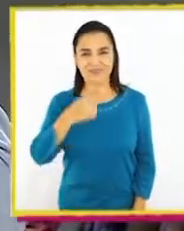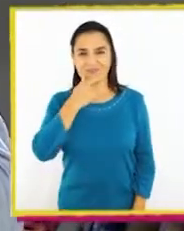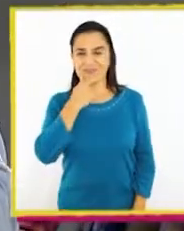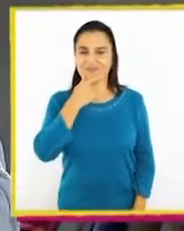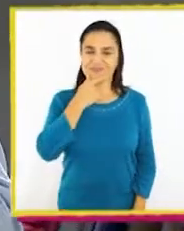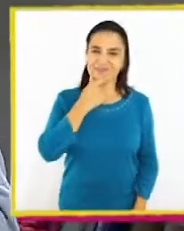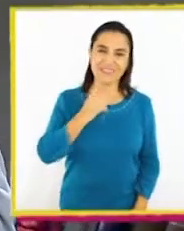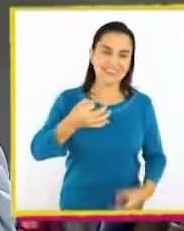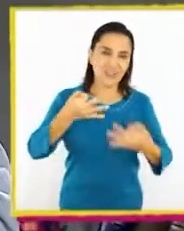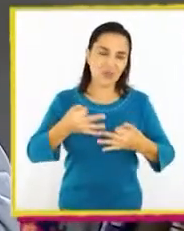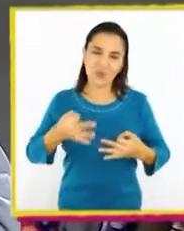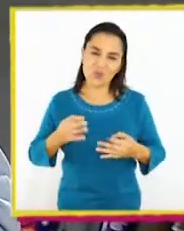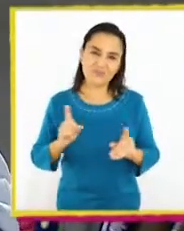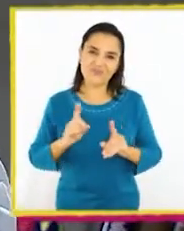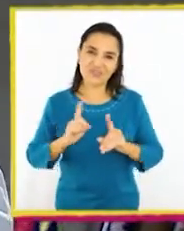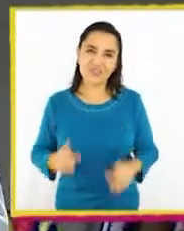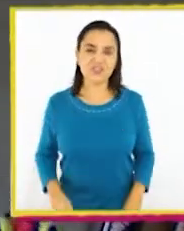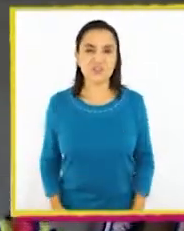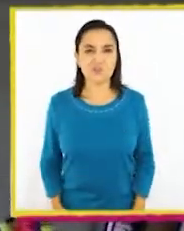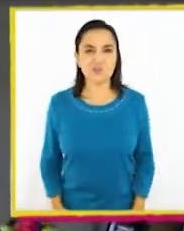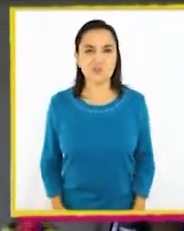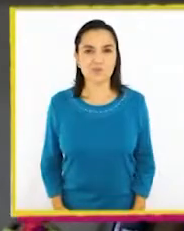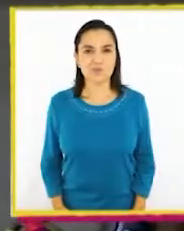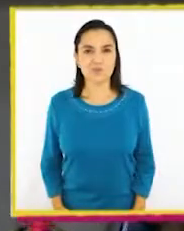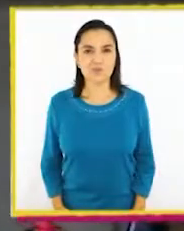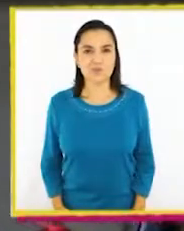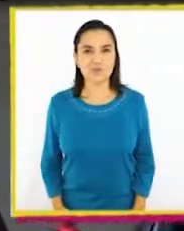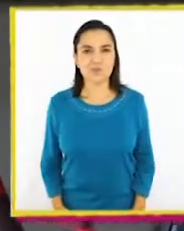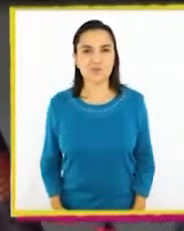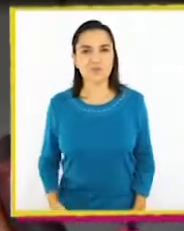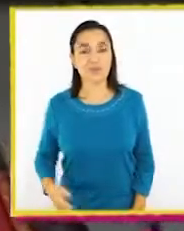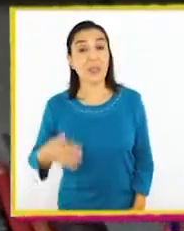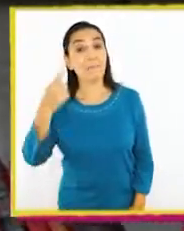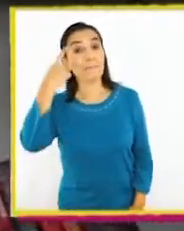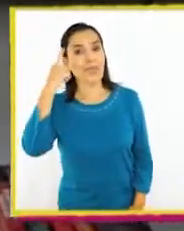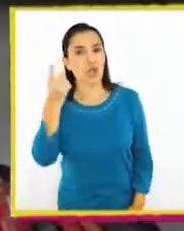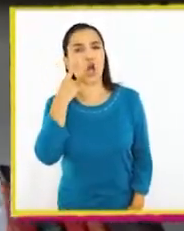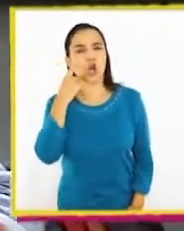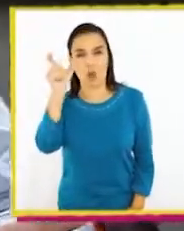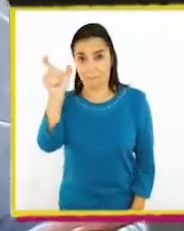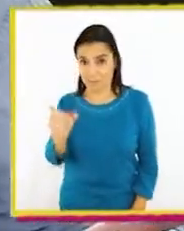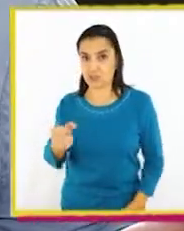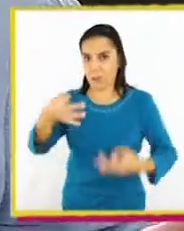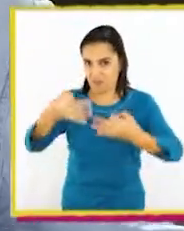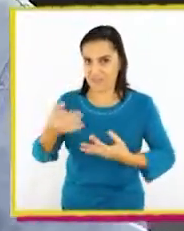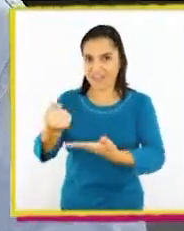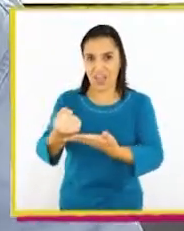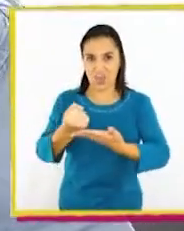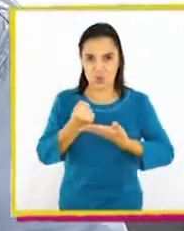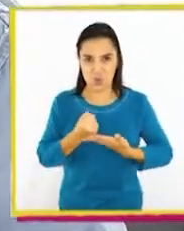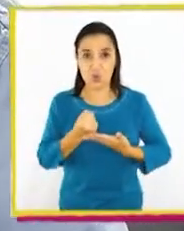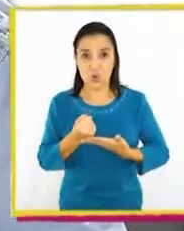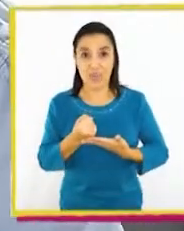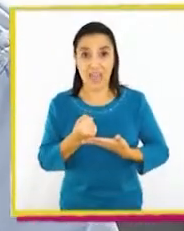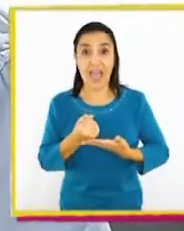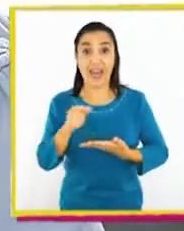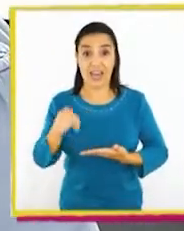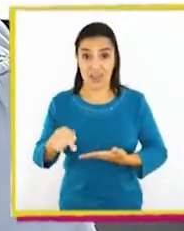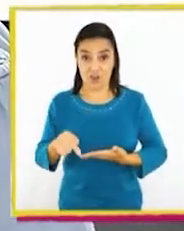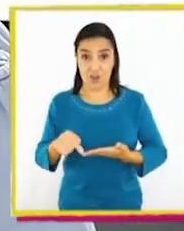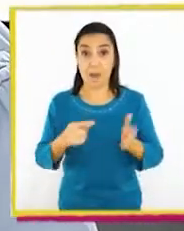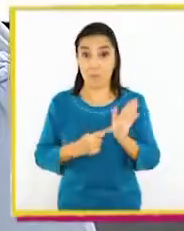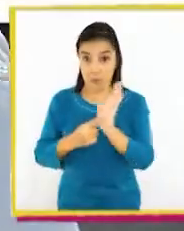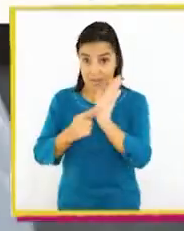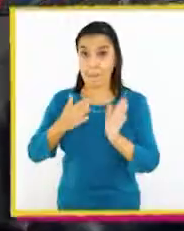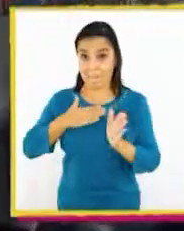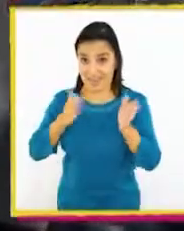Yo tampoco estoy seguro ahora. Creo que conozco a la persona perfecta para ayudarnos. Le voy a llevar